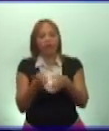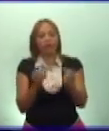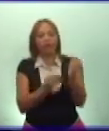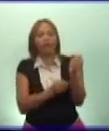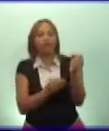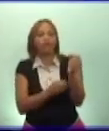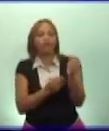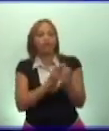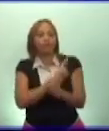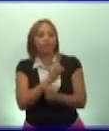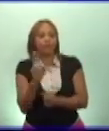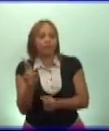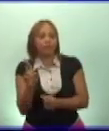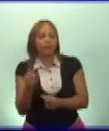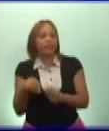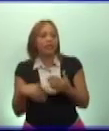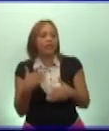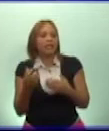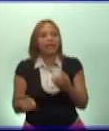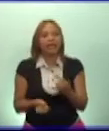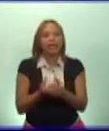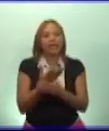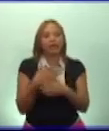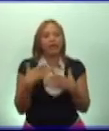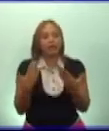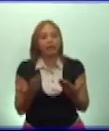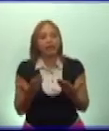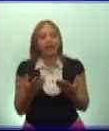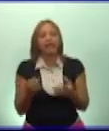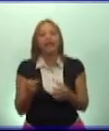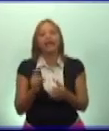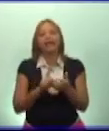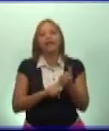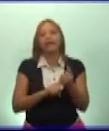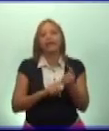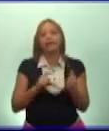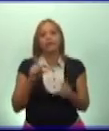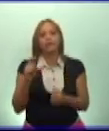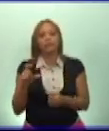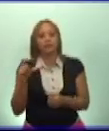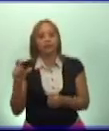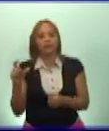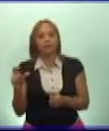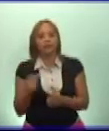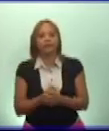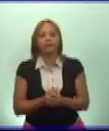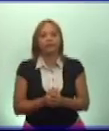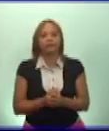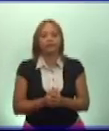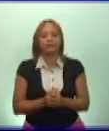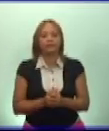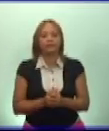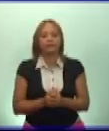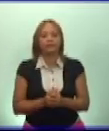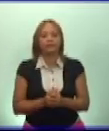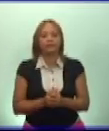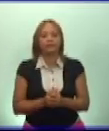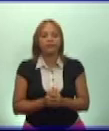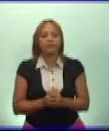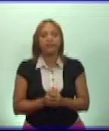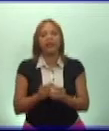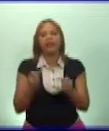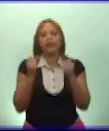revolucionarias, se constituyó la organización de vanguardia de la revolución, el Partido